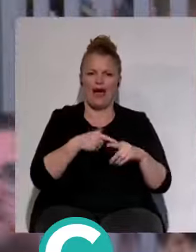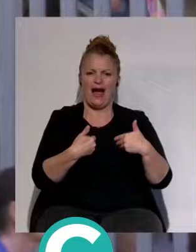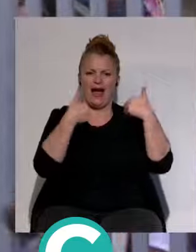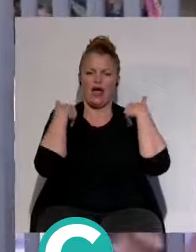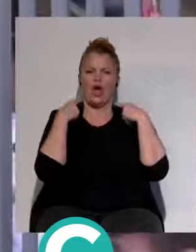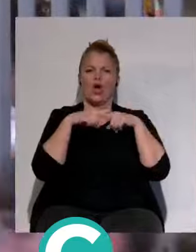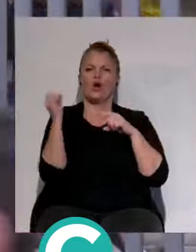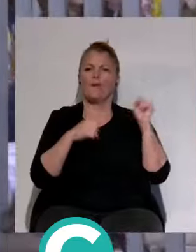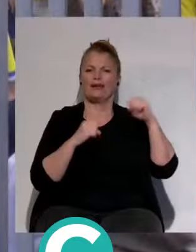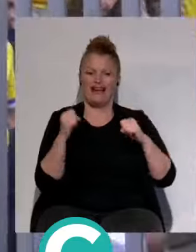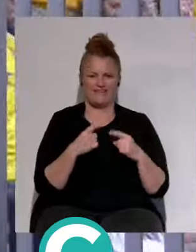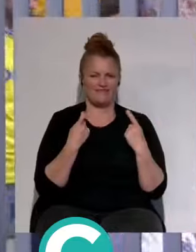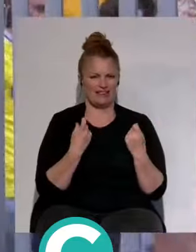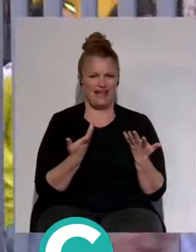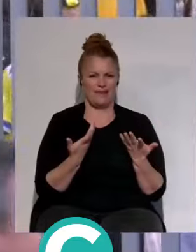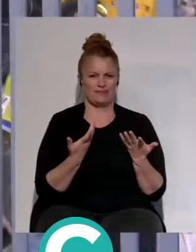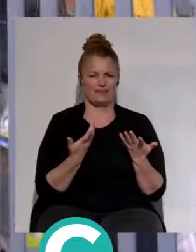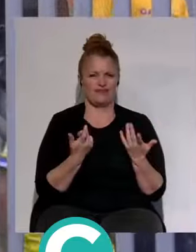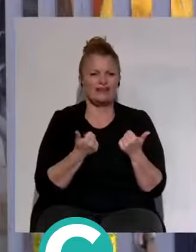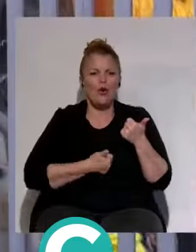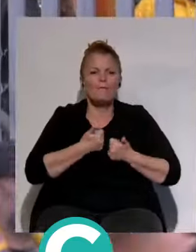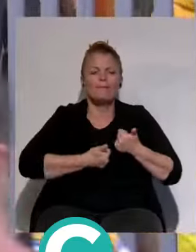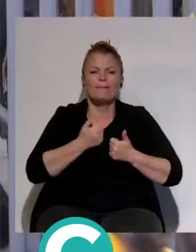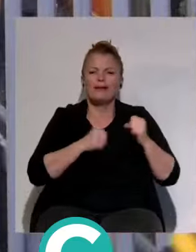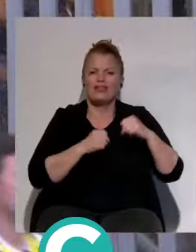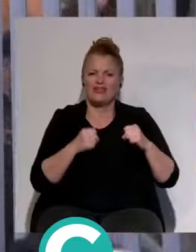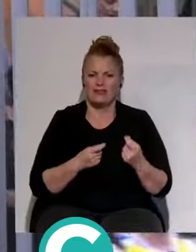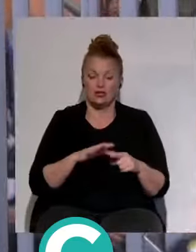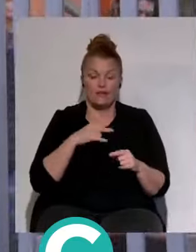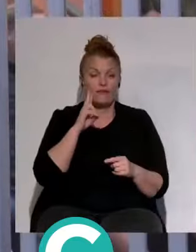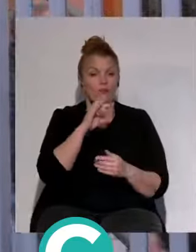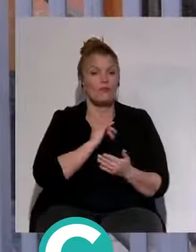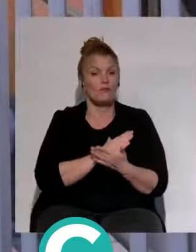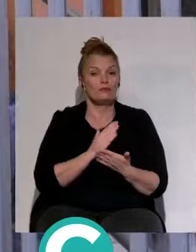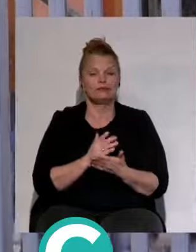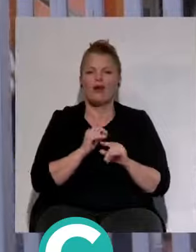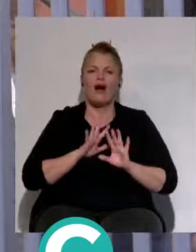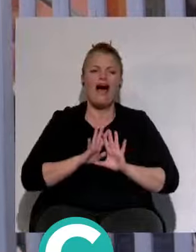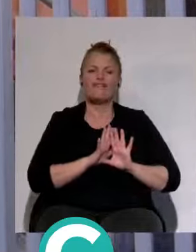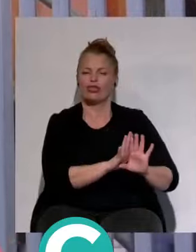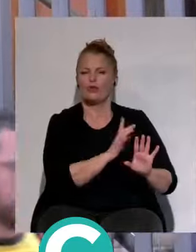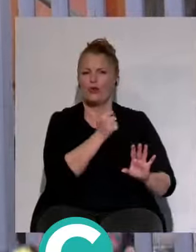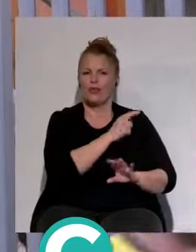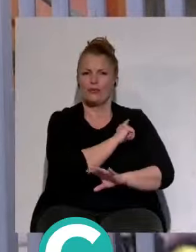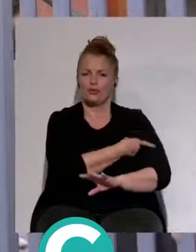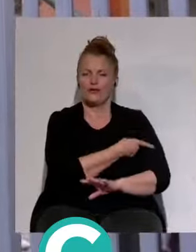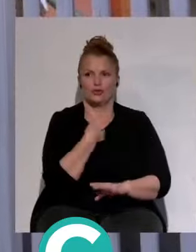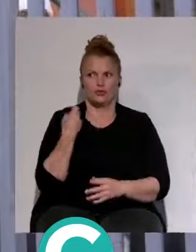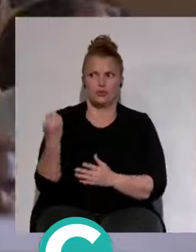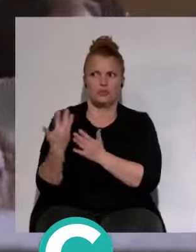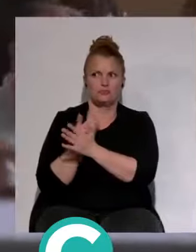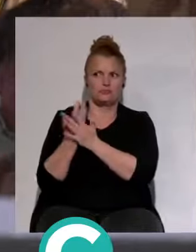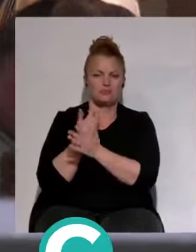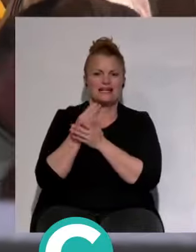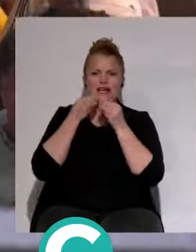primera división. que yo creo que es lo fundamental de eso. Y entonces, claro, yo veo, por mi parte, un abandono en lo deportivo y a mí me cuentan historias en